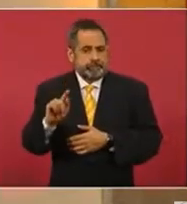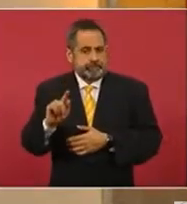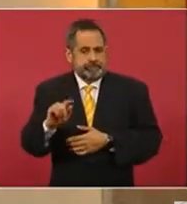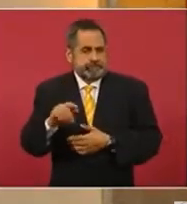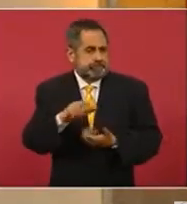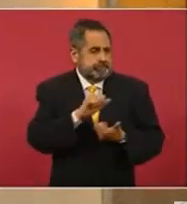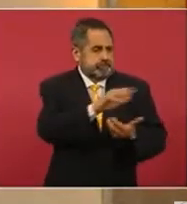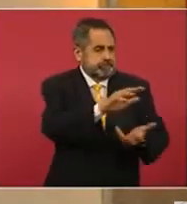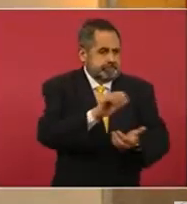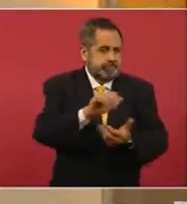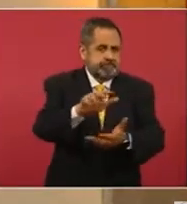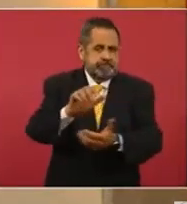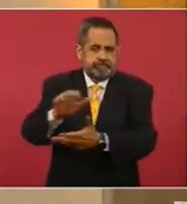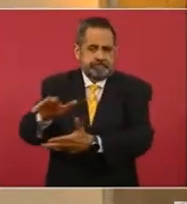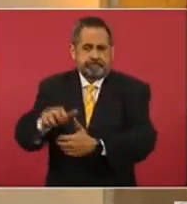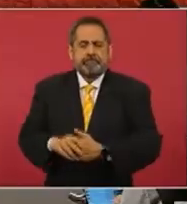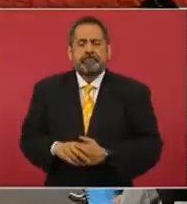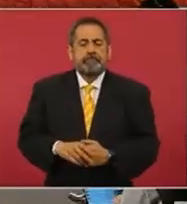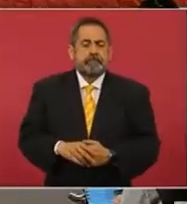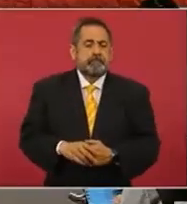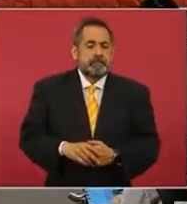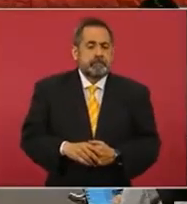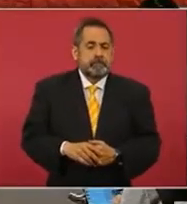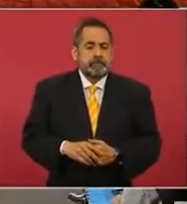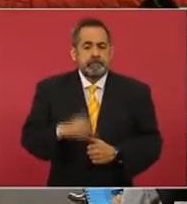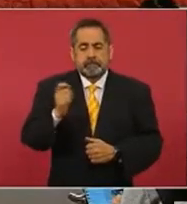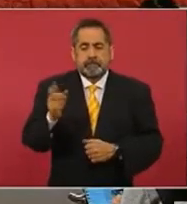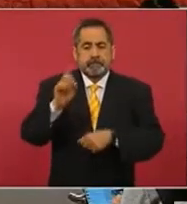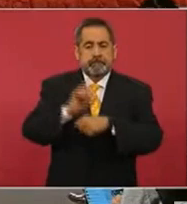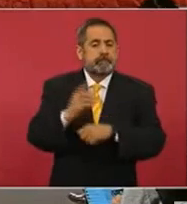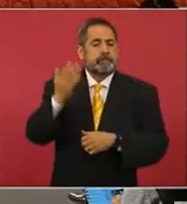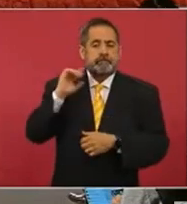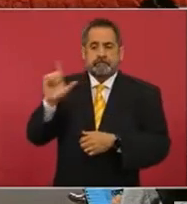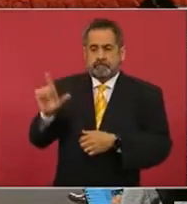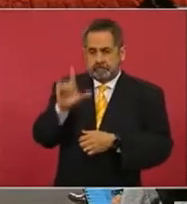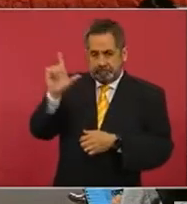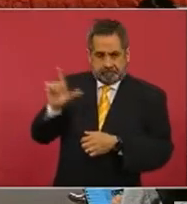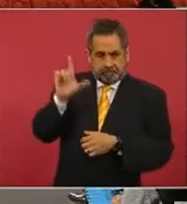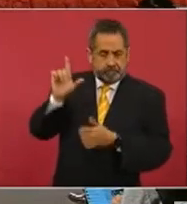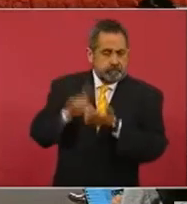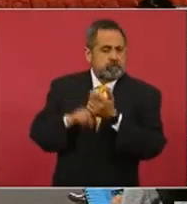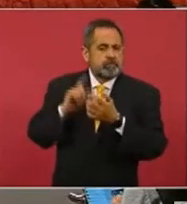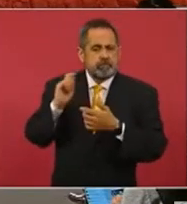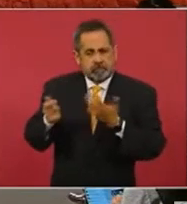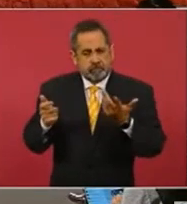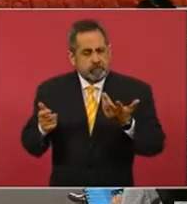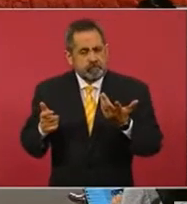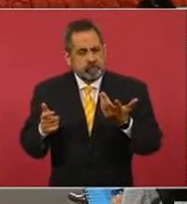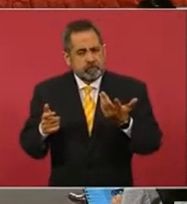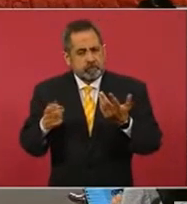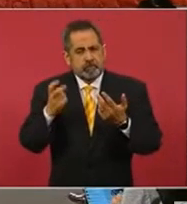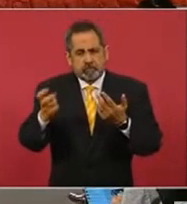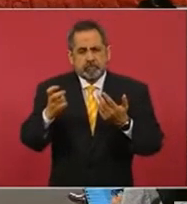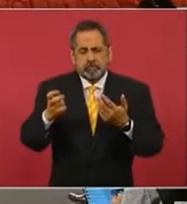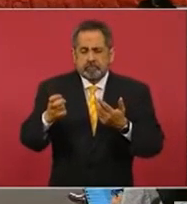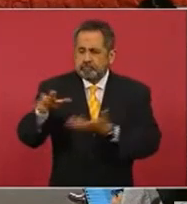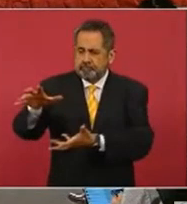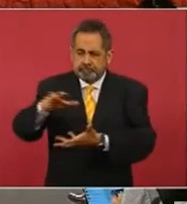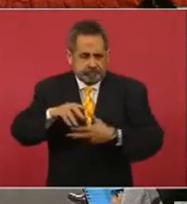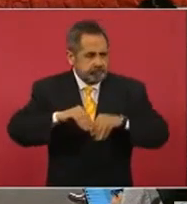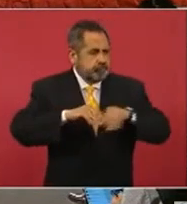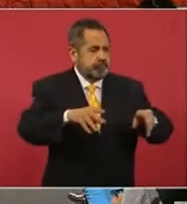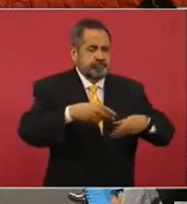La siguiente, por favor. Aquí el día lunes se realizó esta distribución